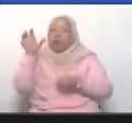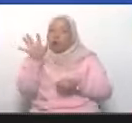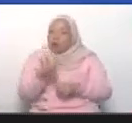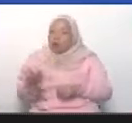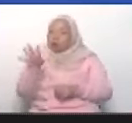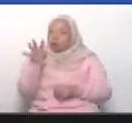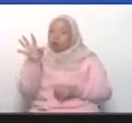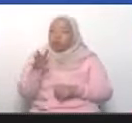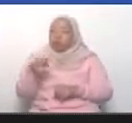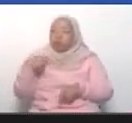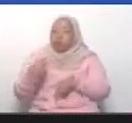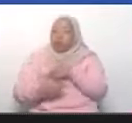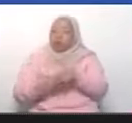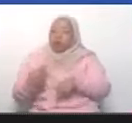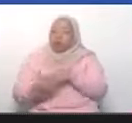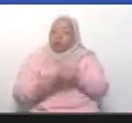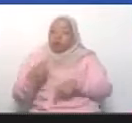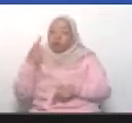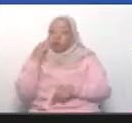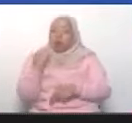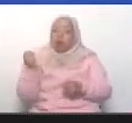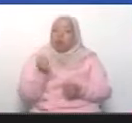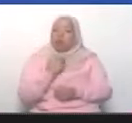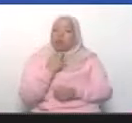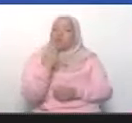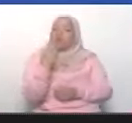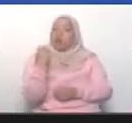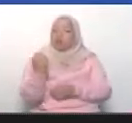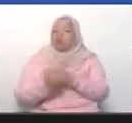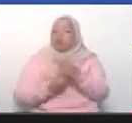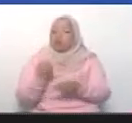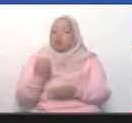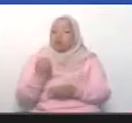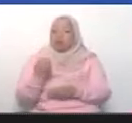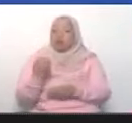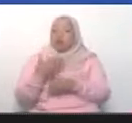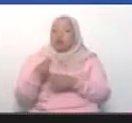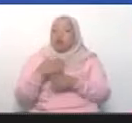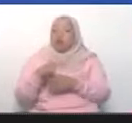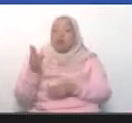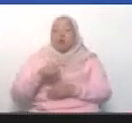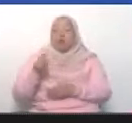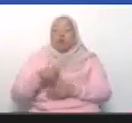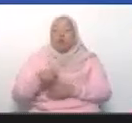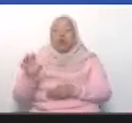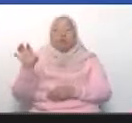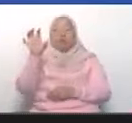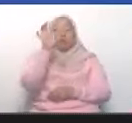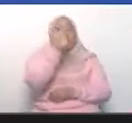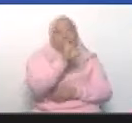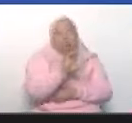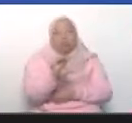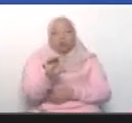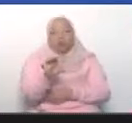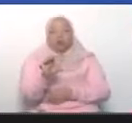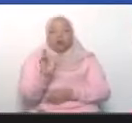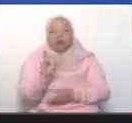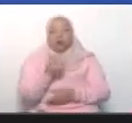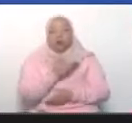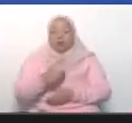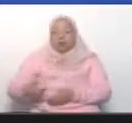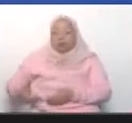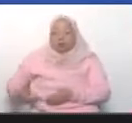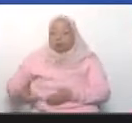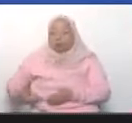Sequiva. Y la revolución bolivariana elevó la defensa de la Guayana y Sequiva a niveles que jamás se tuvieron. Y como presidente, bueno,